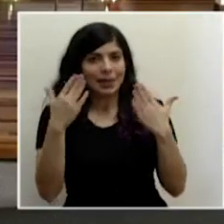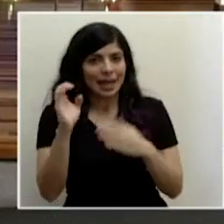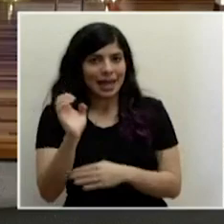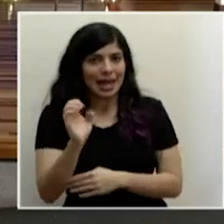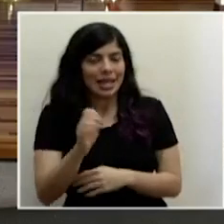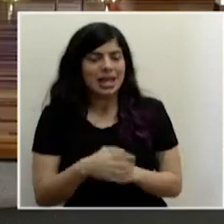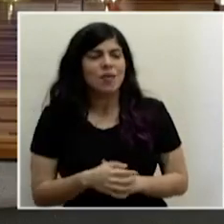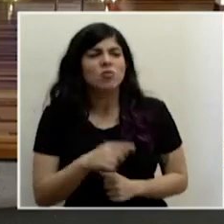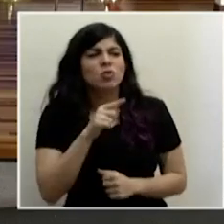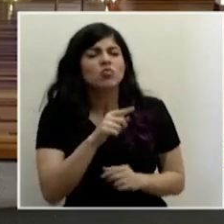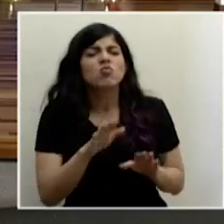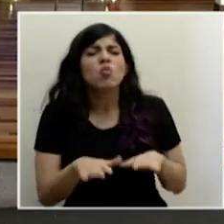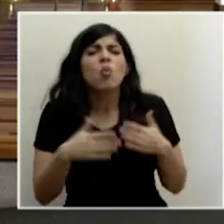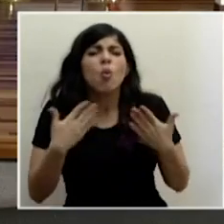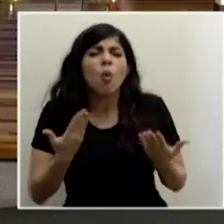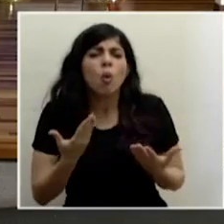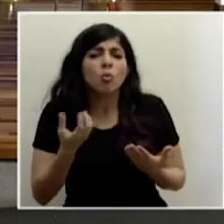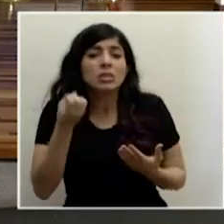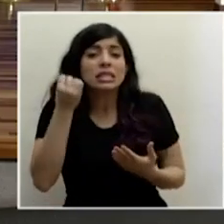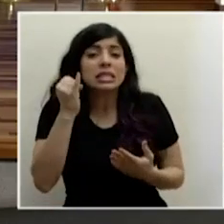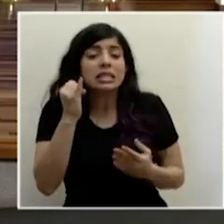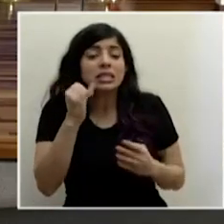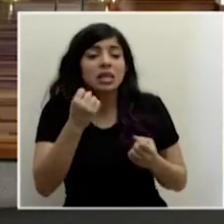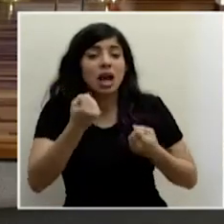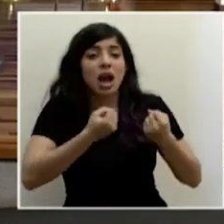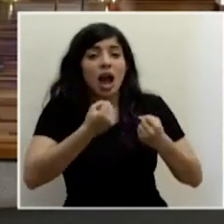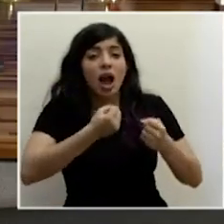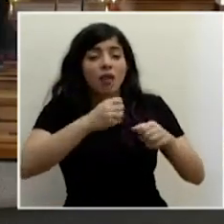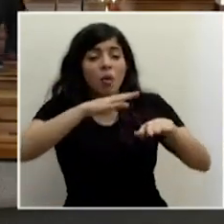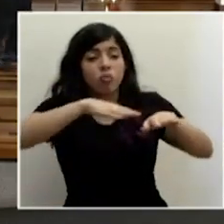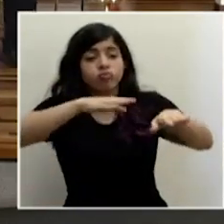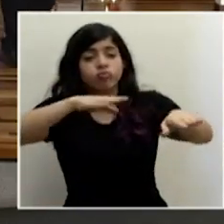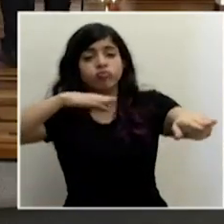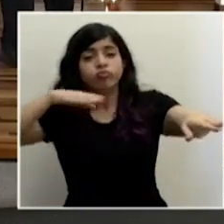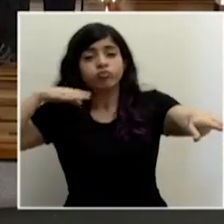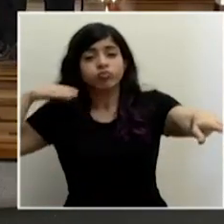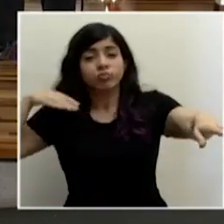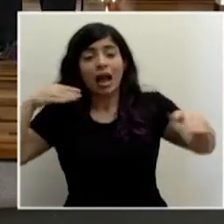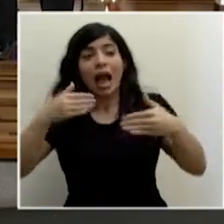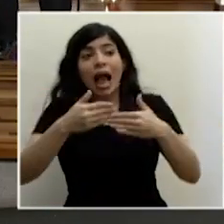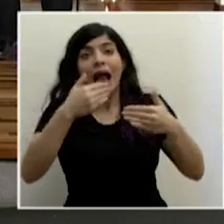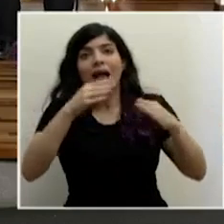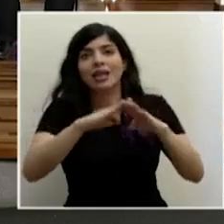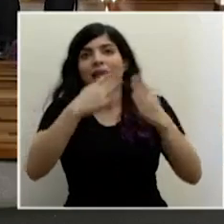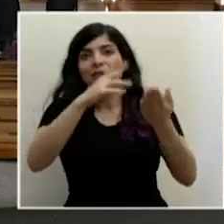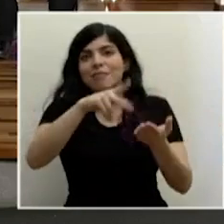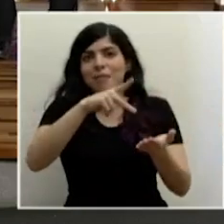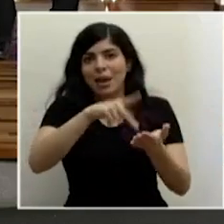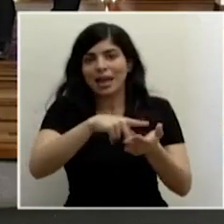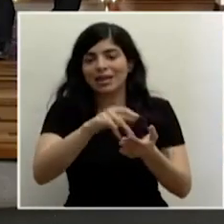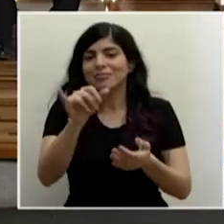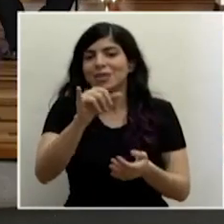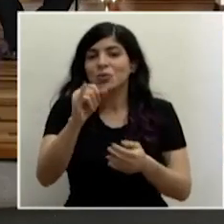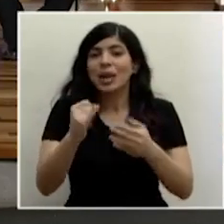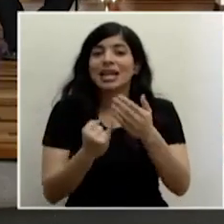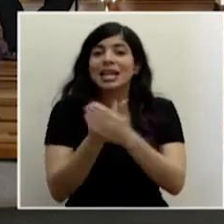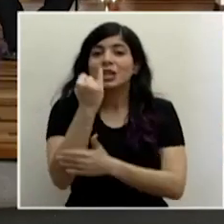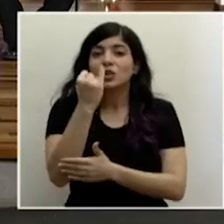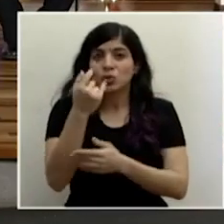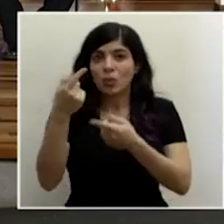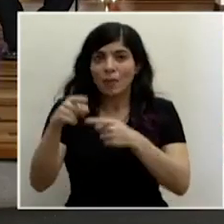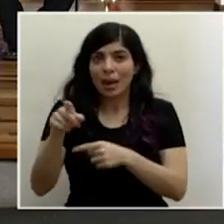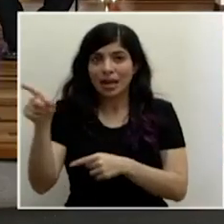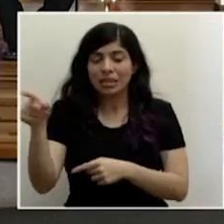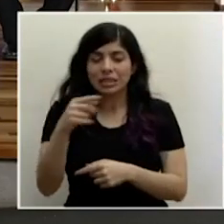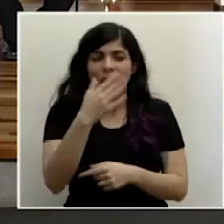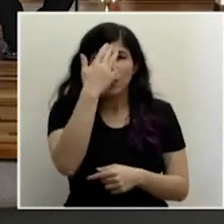¿Cómo van a hacer si se hace una fila larga de vehículos antes de la apertura de los parques como ocurre en el Irasú? Esto